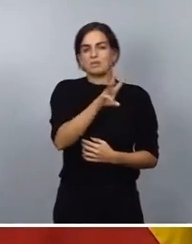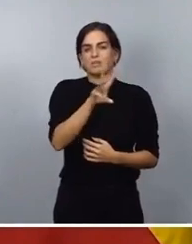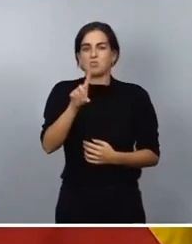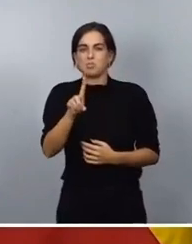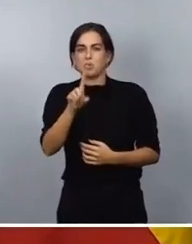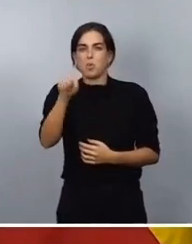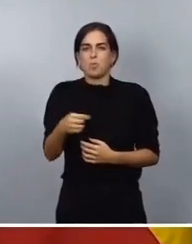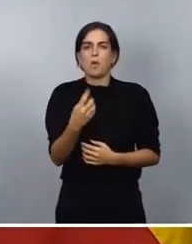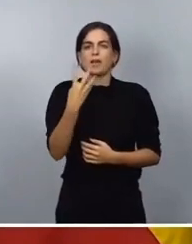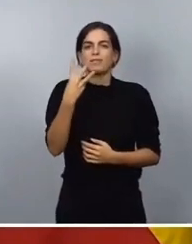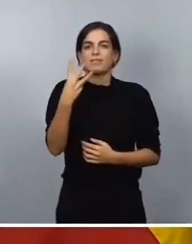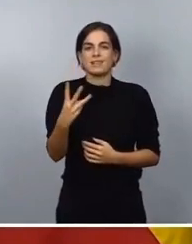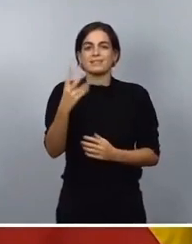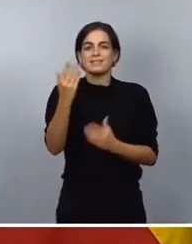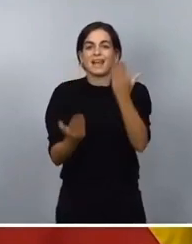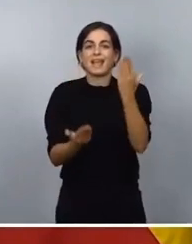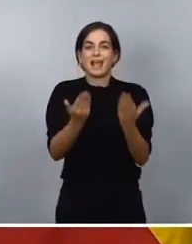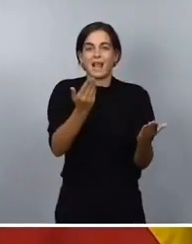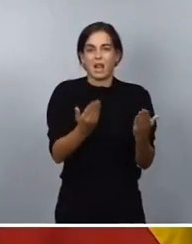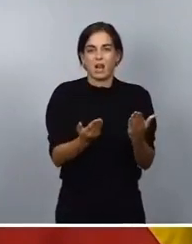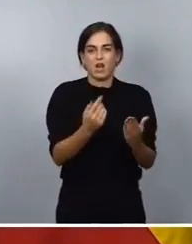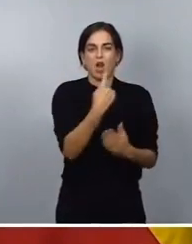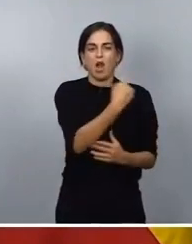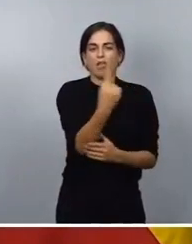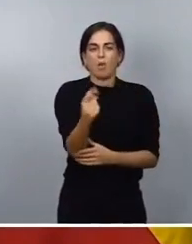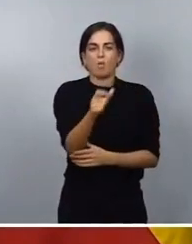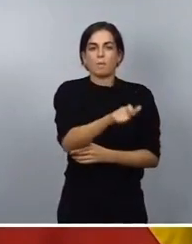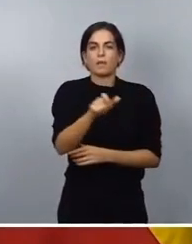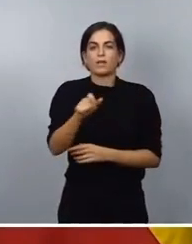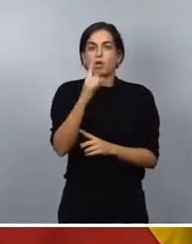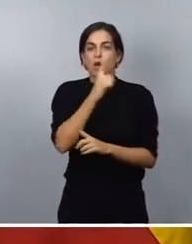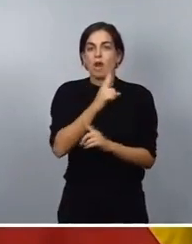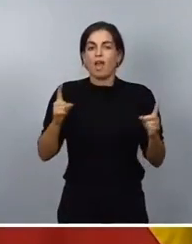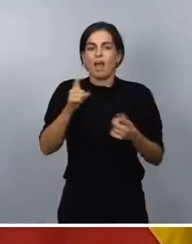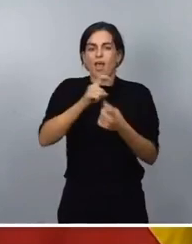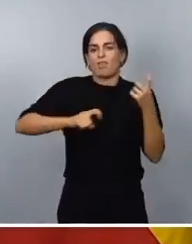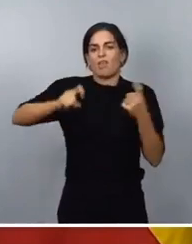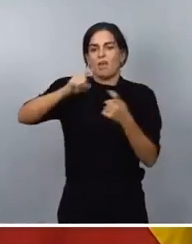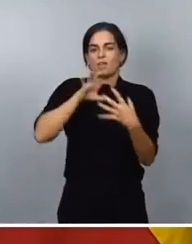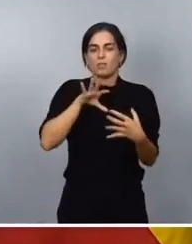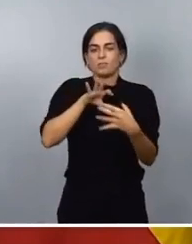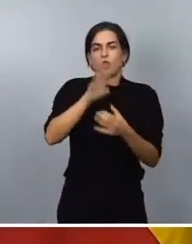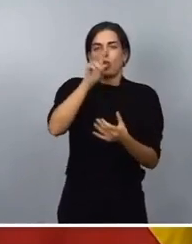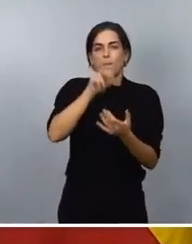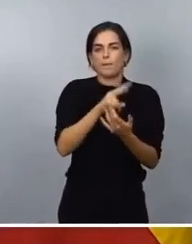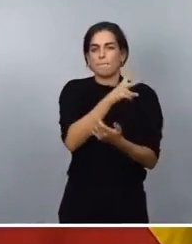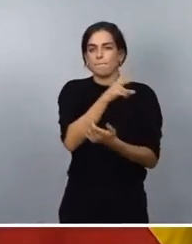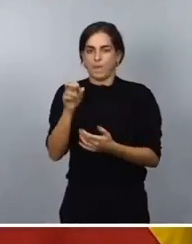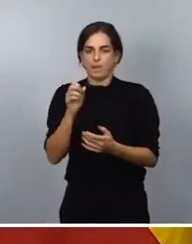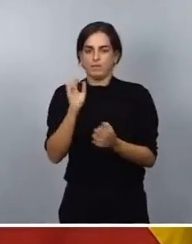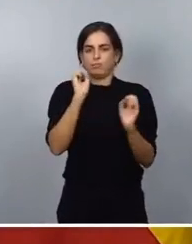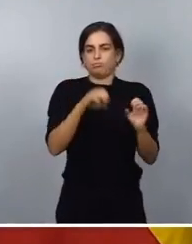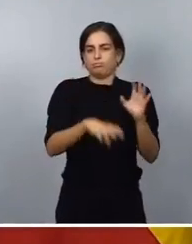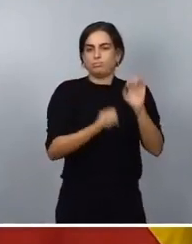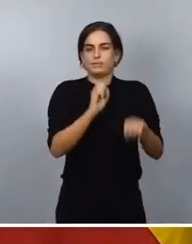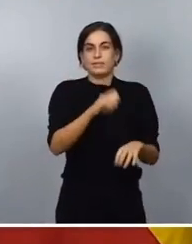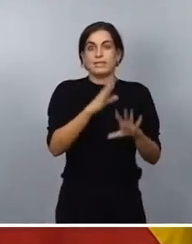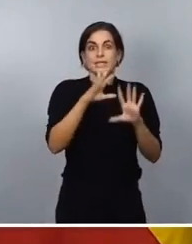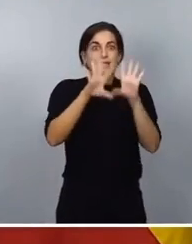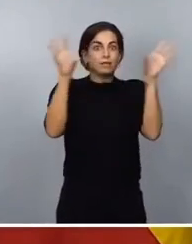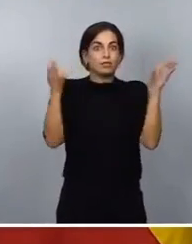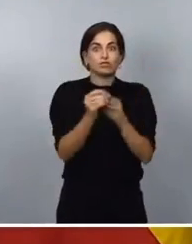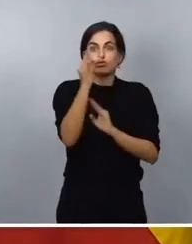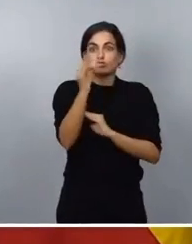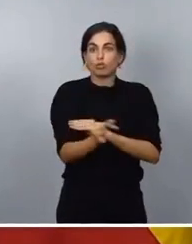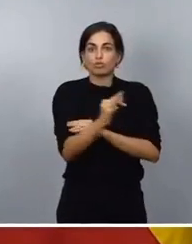por habitante y año correspondientes al año 2020. Si sumamos el conjunto de las cantidades que en el